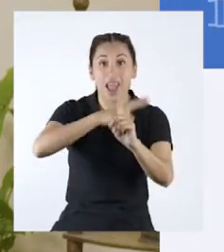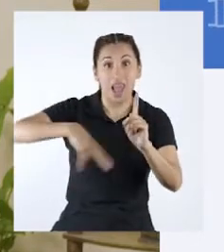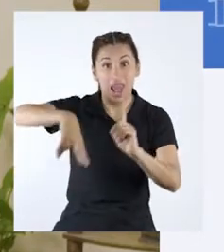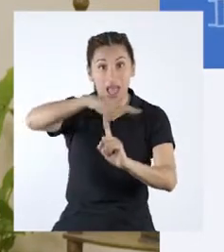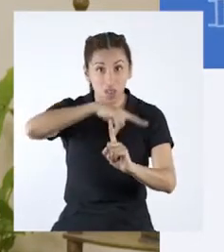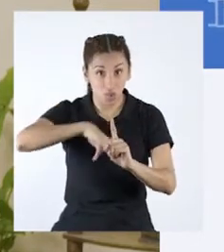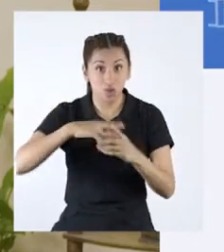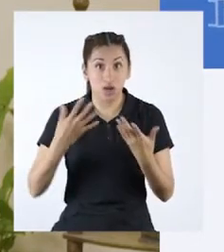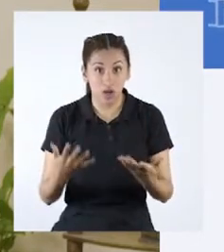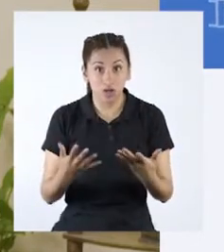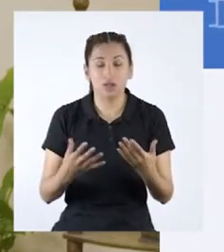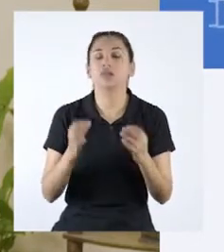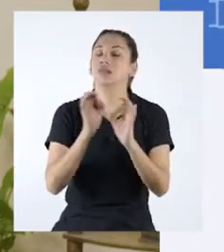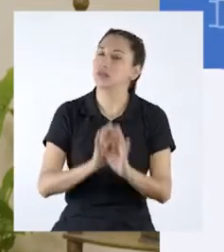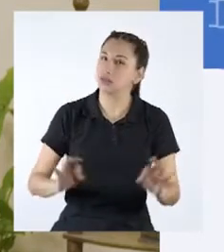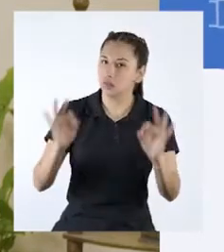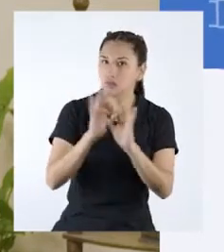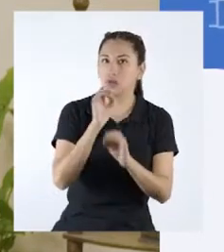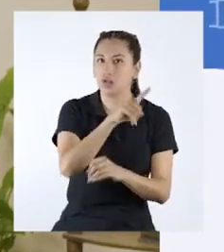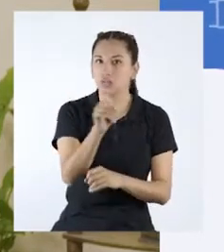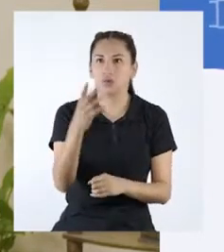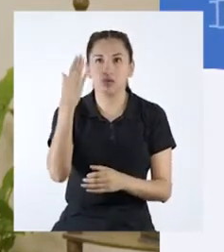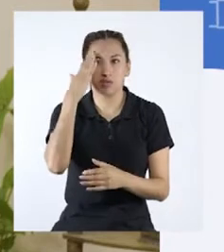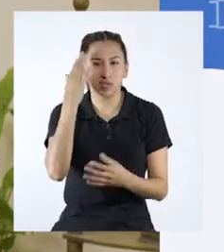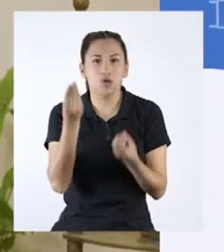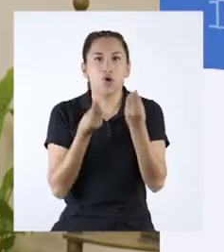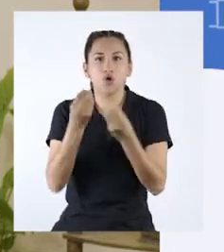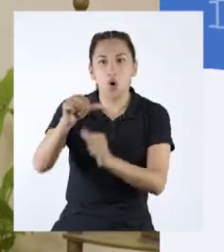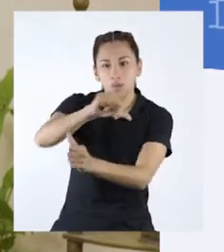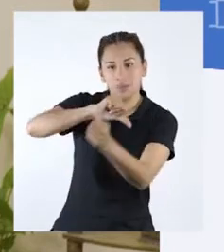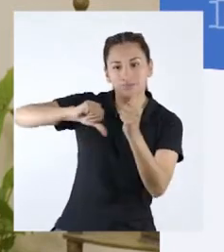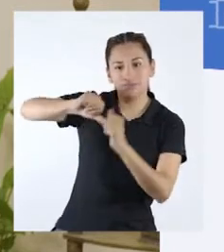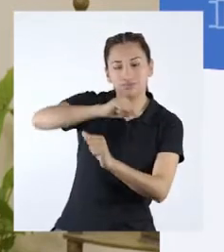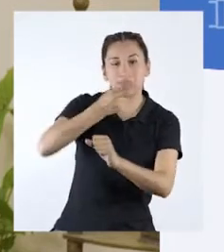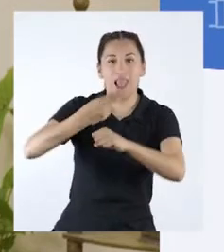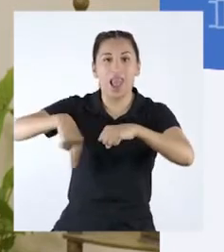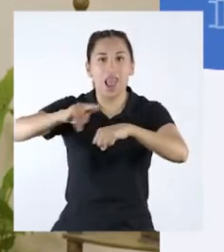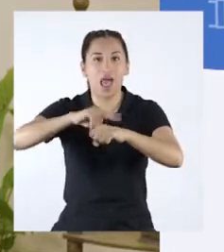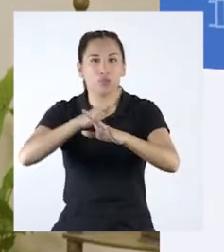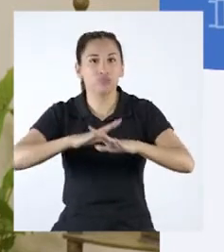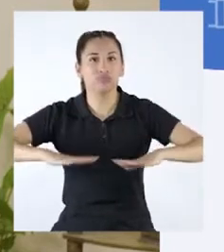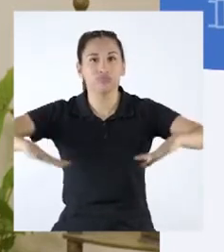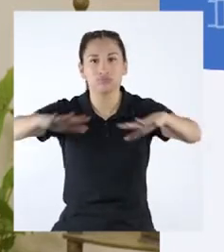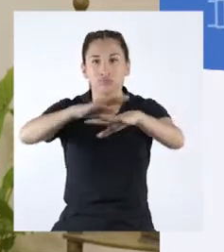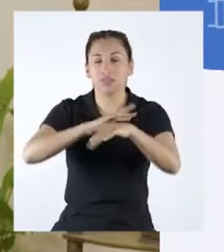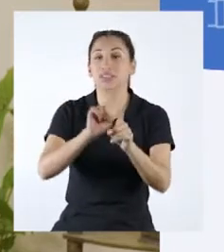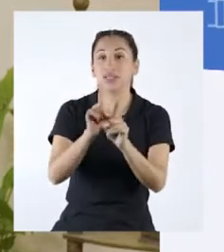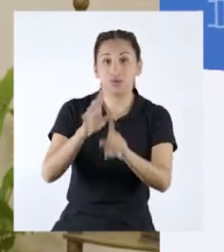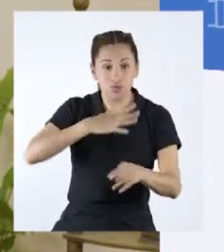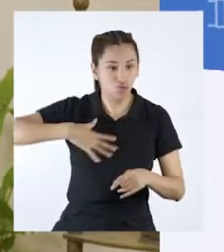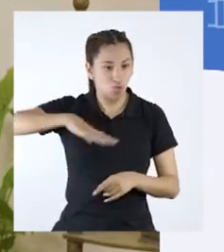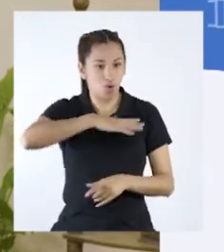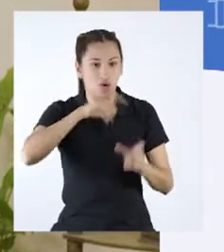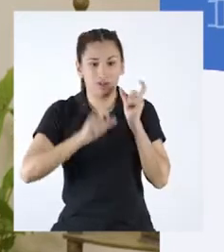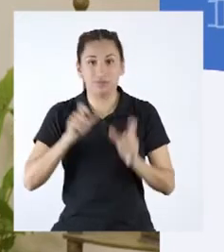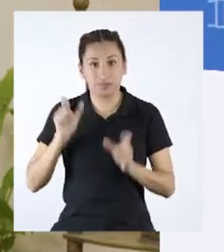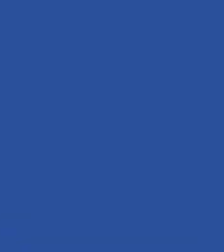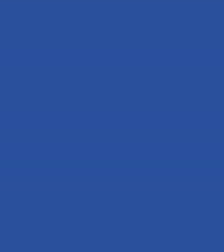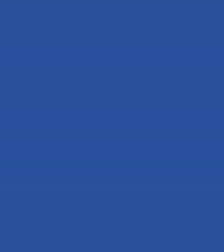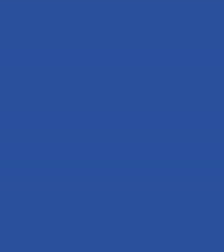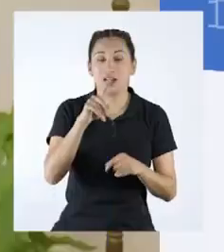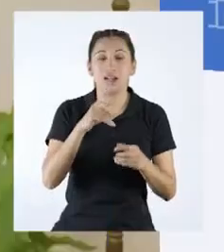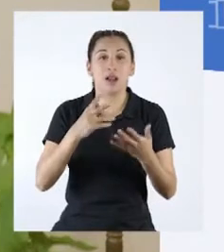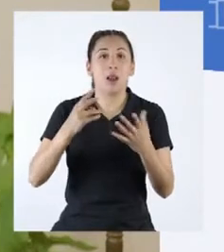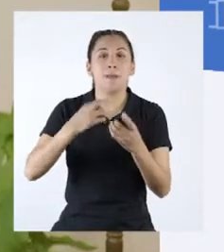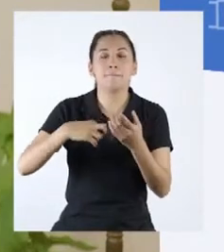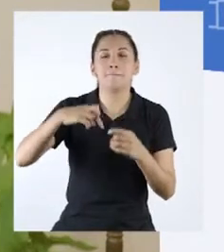preservar estos espacios, es crear una forma de interactuar con la naturaleza y también entre nosotras y nosotros.